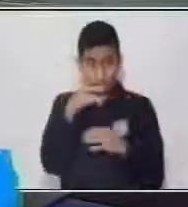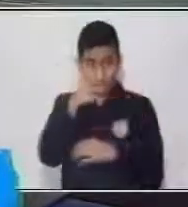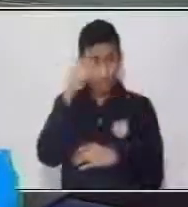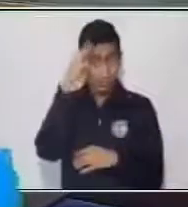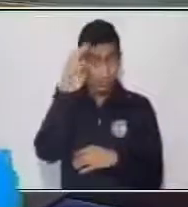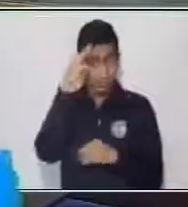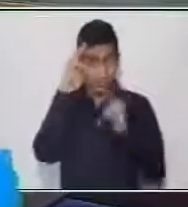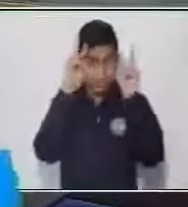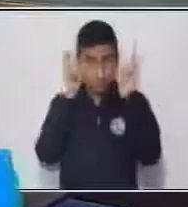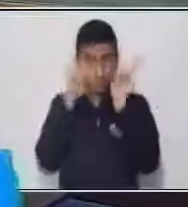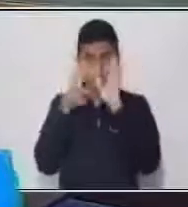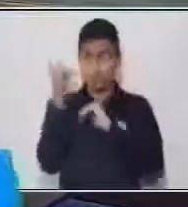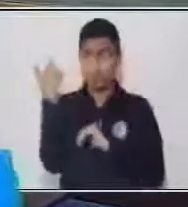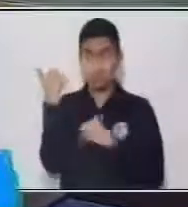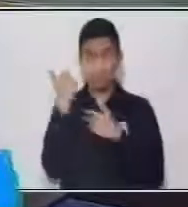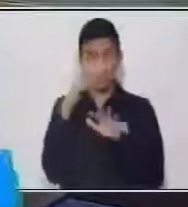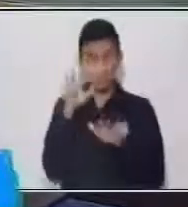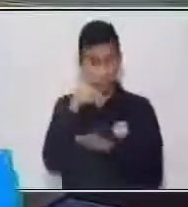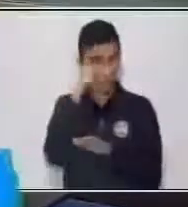tema anterior,